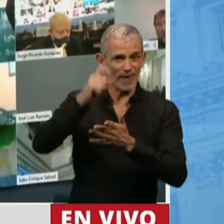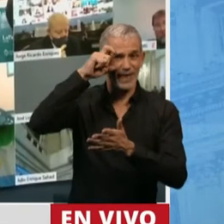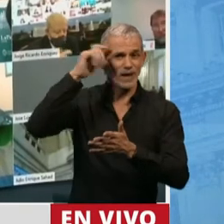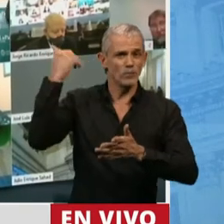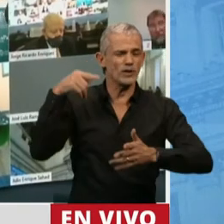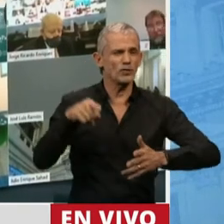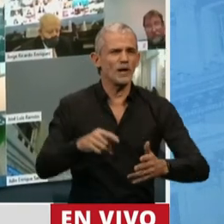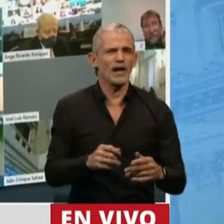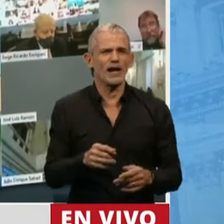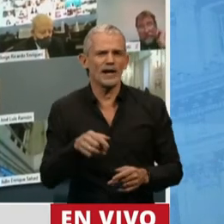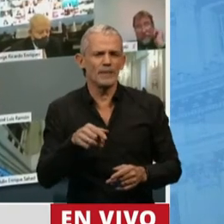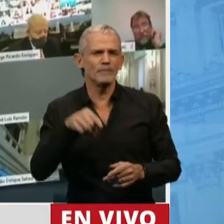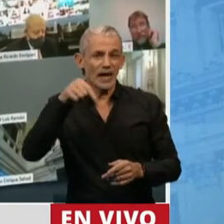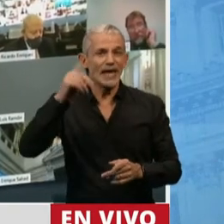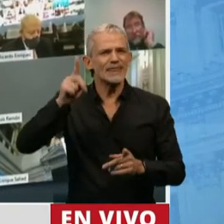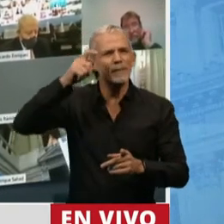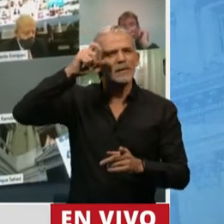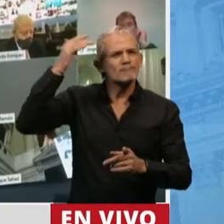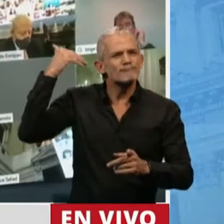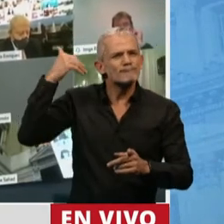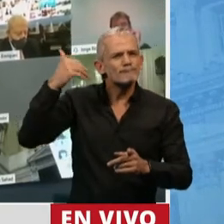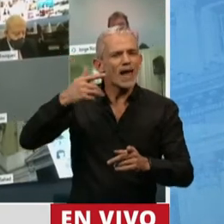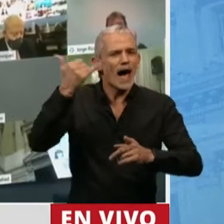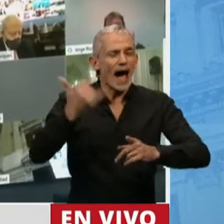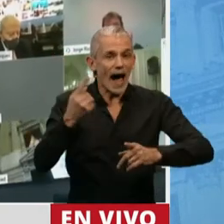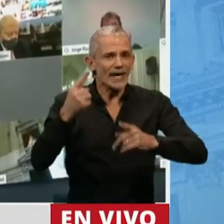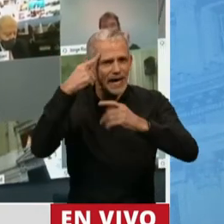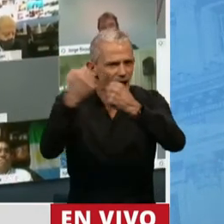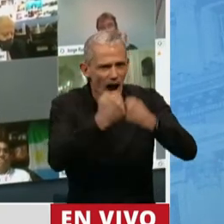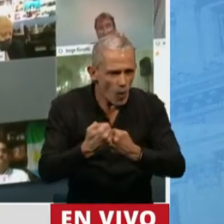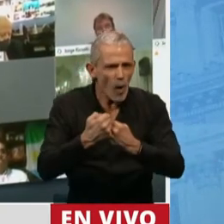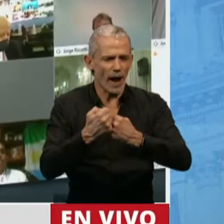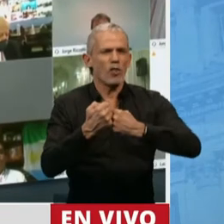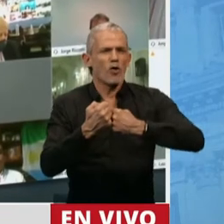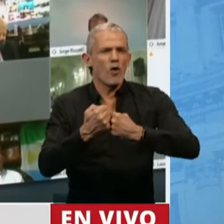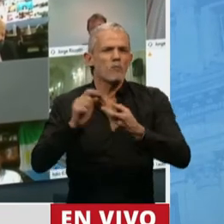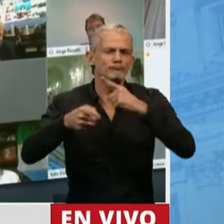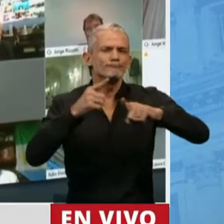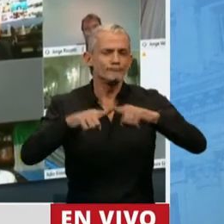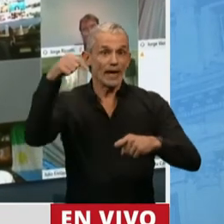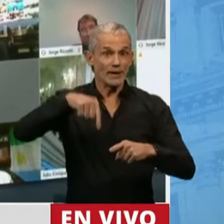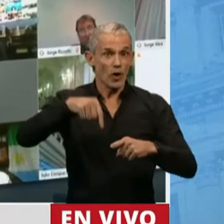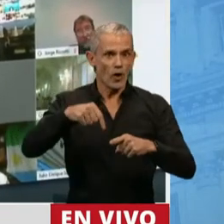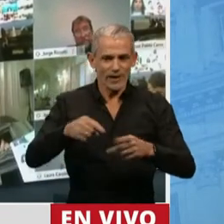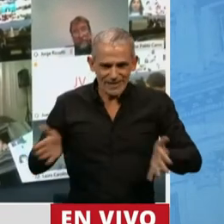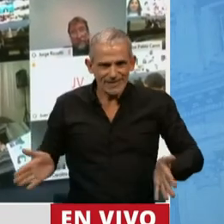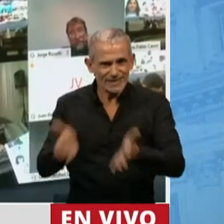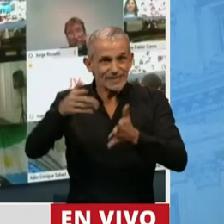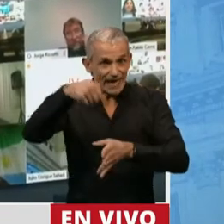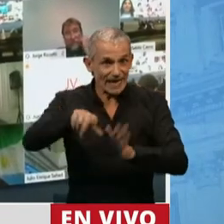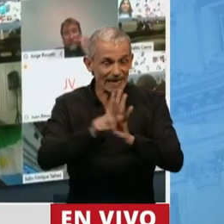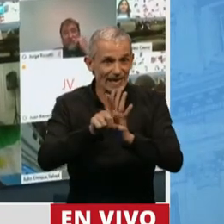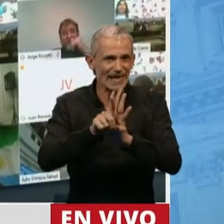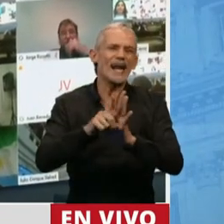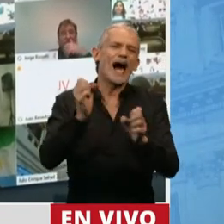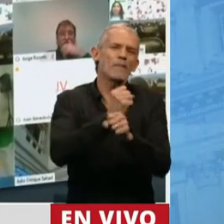pudimos detectar los errores a tiempo, hubo una gran tarea de consenso y hoy realmente estamos impulsando una